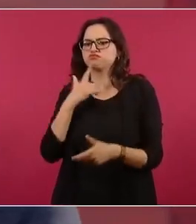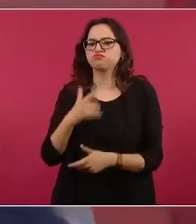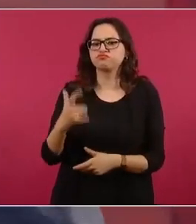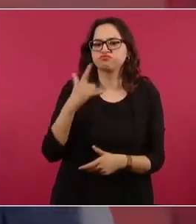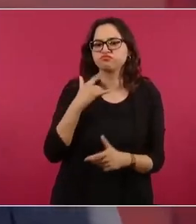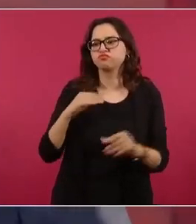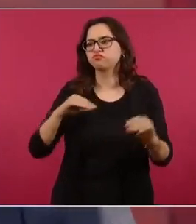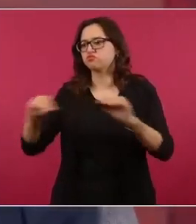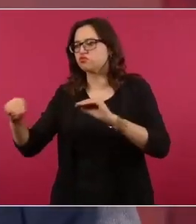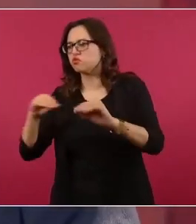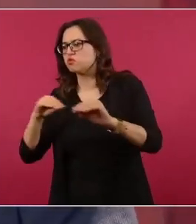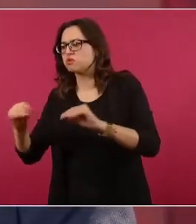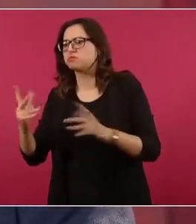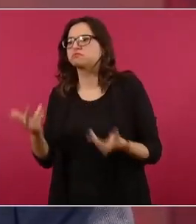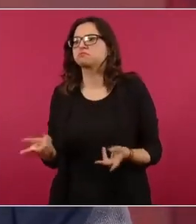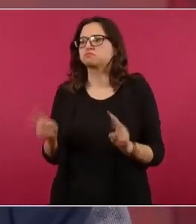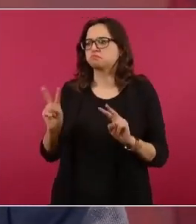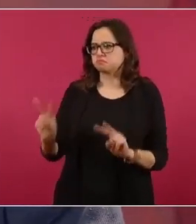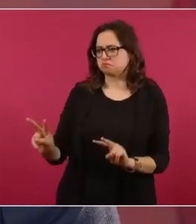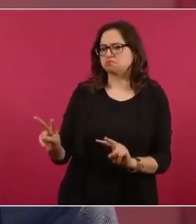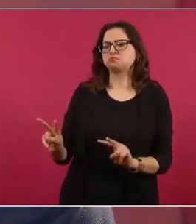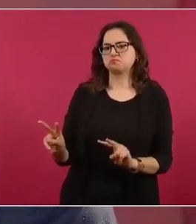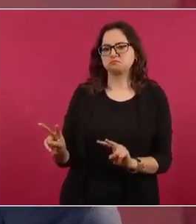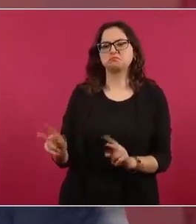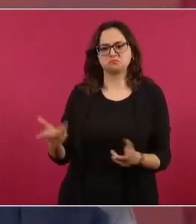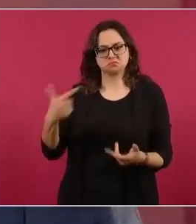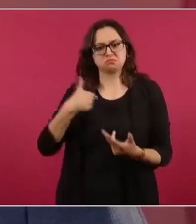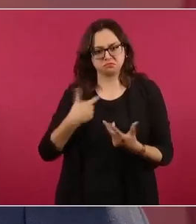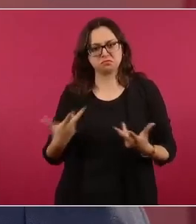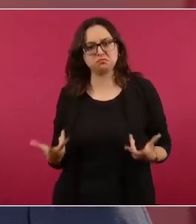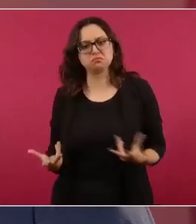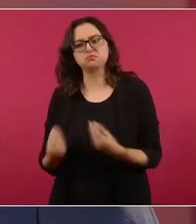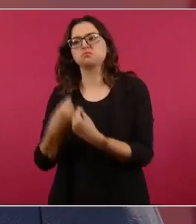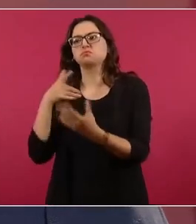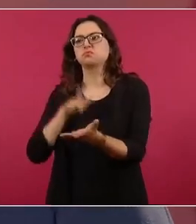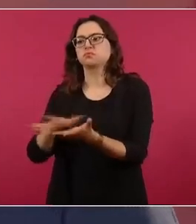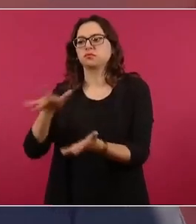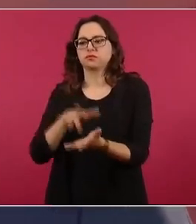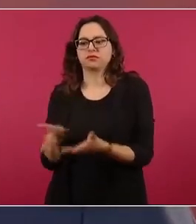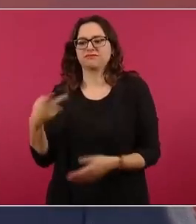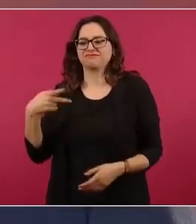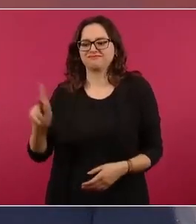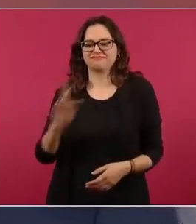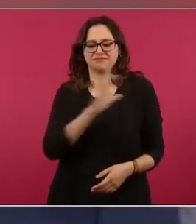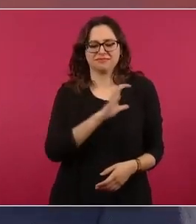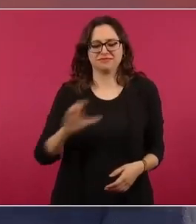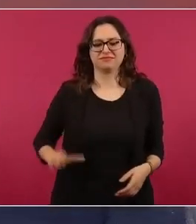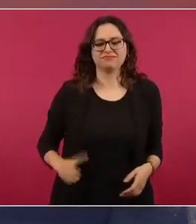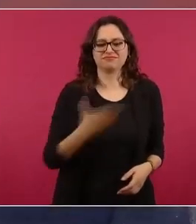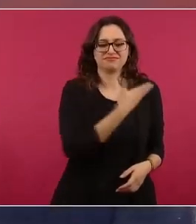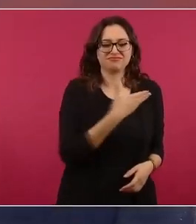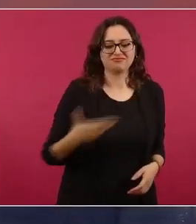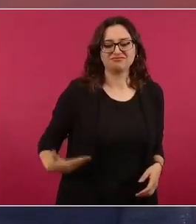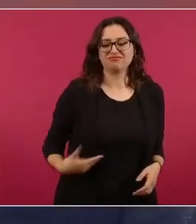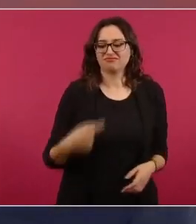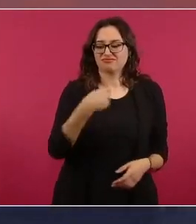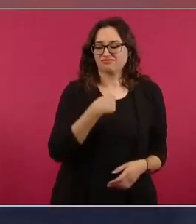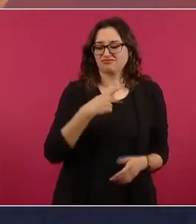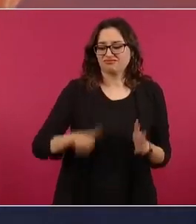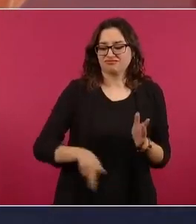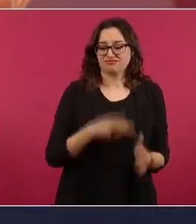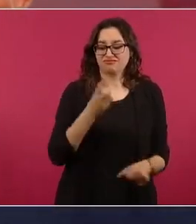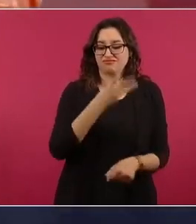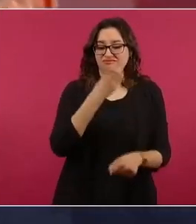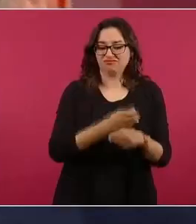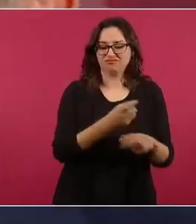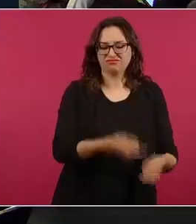pero sin aceptar ser candidato. Todo esto porque en ese